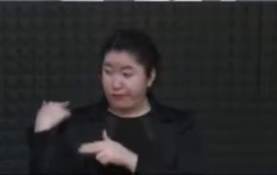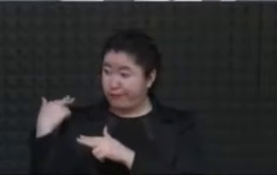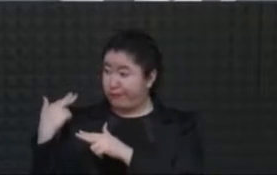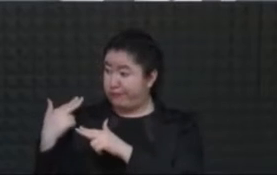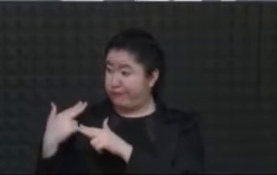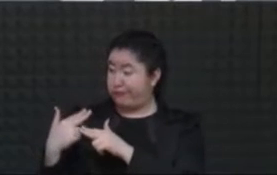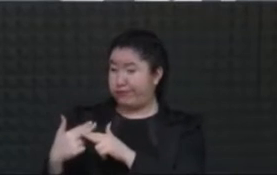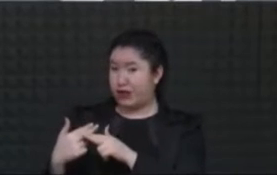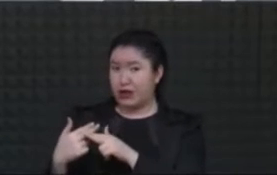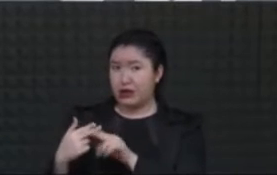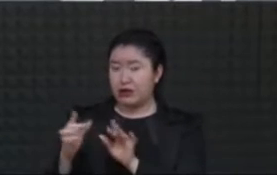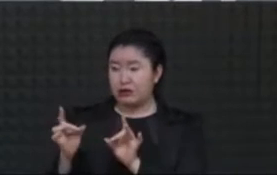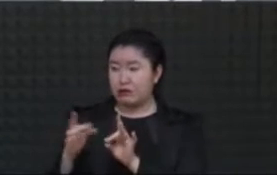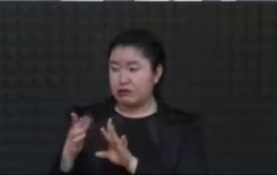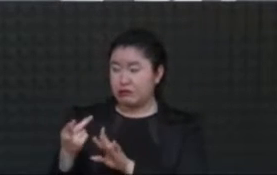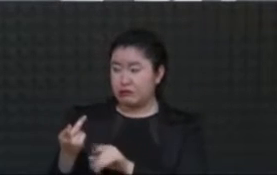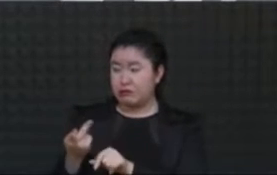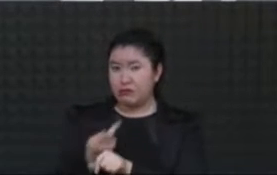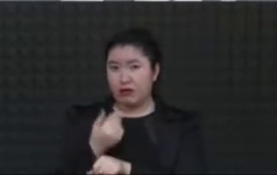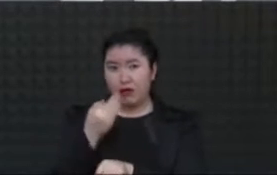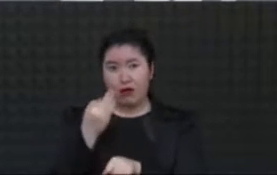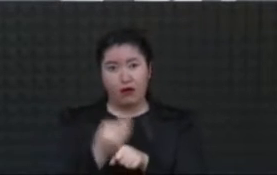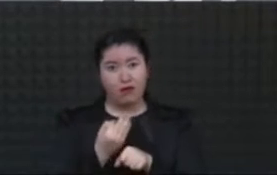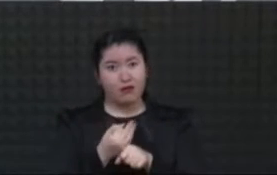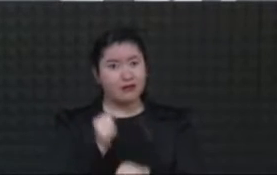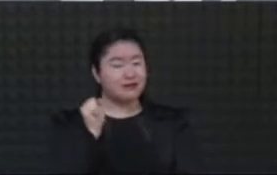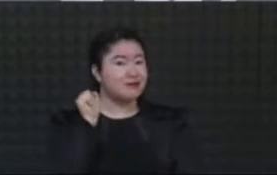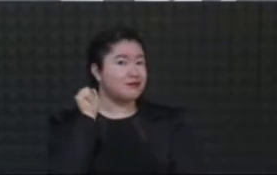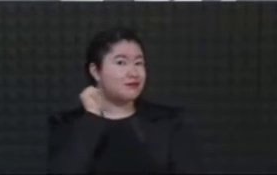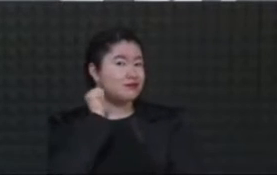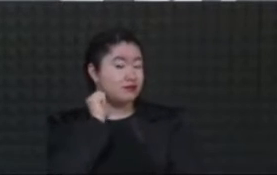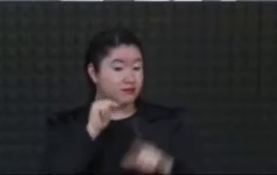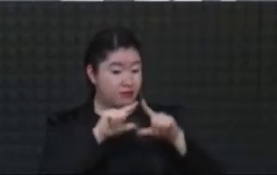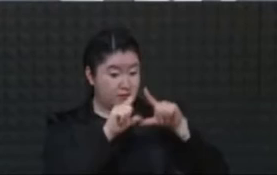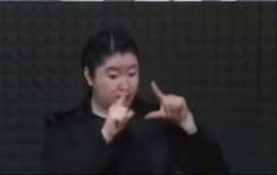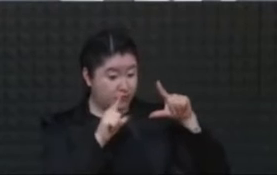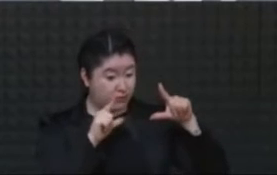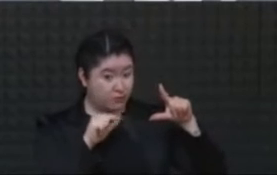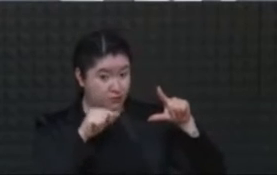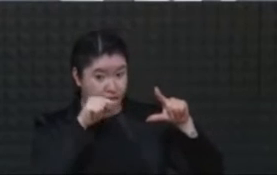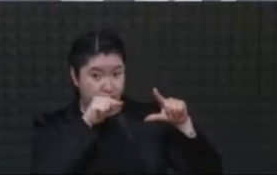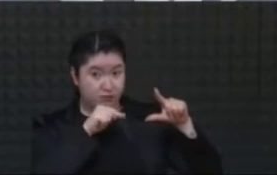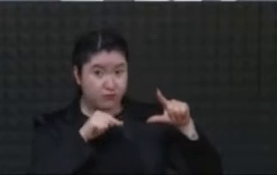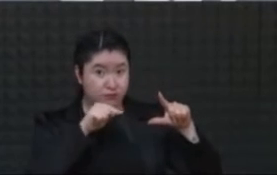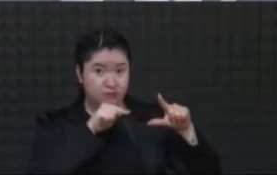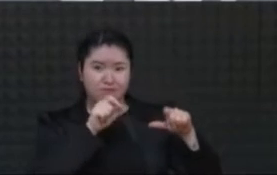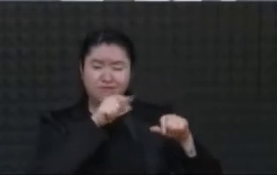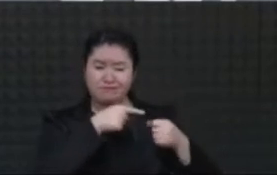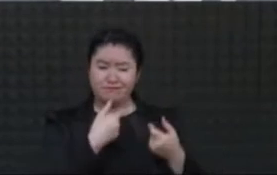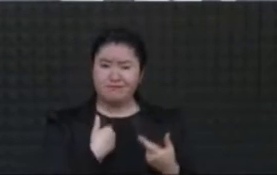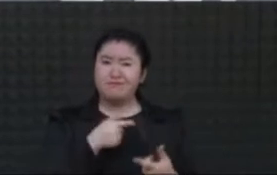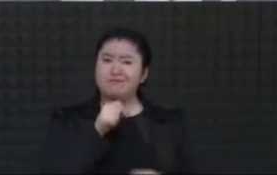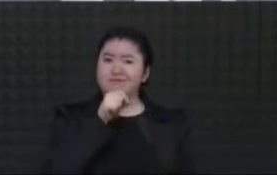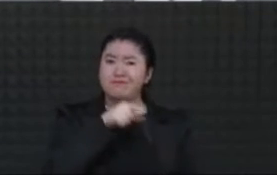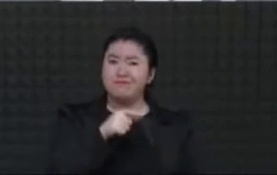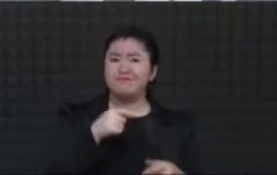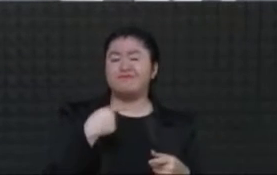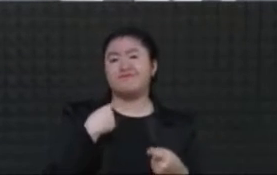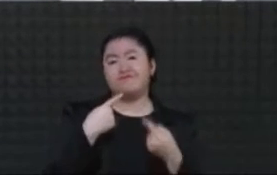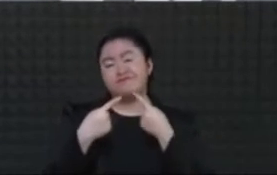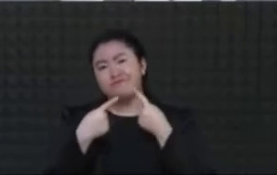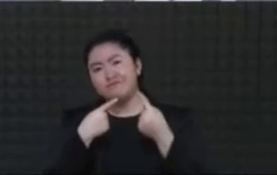una institución como el Senado de la República, que en sesión de Congreso de la Unión,